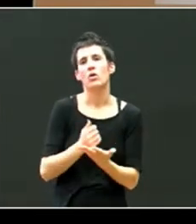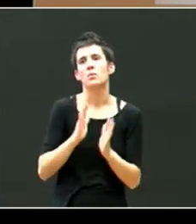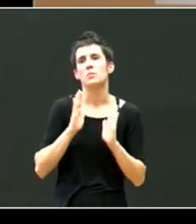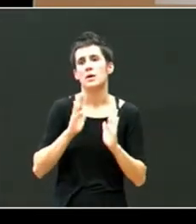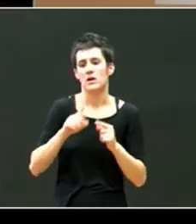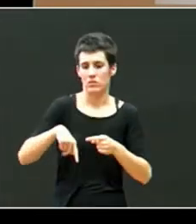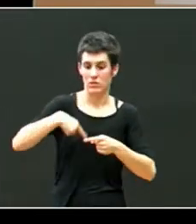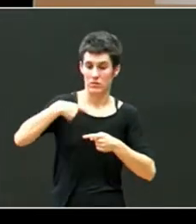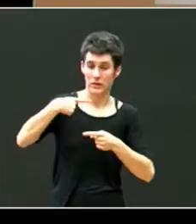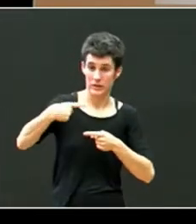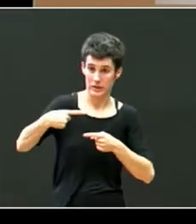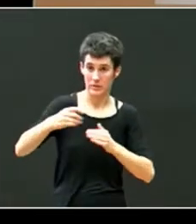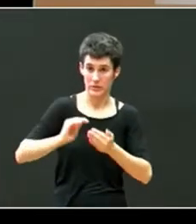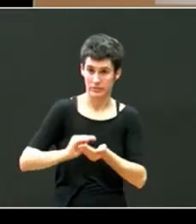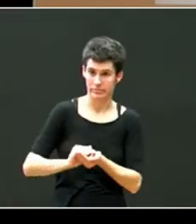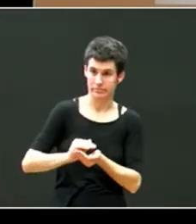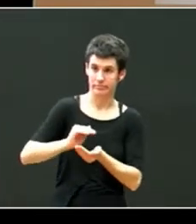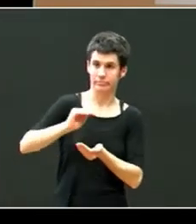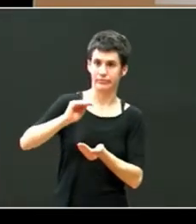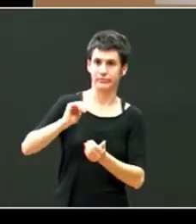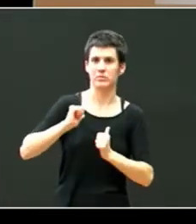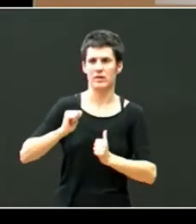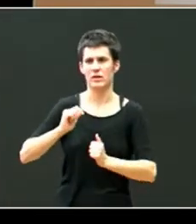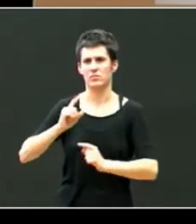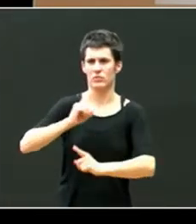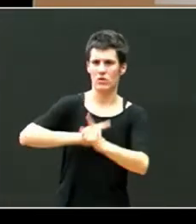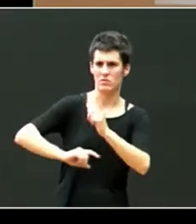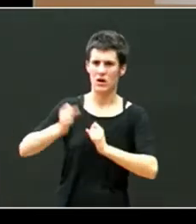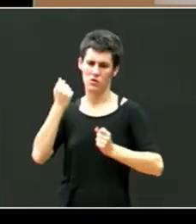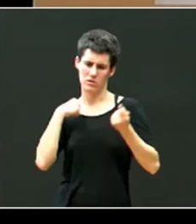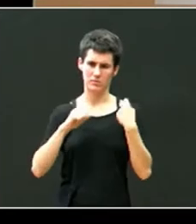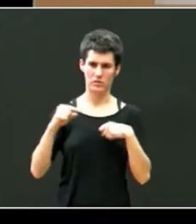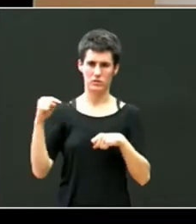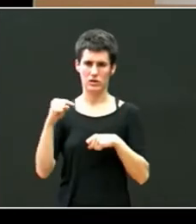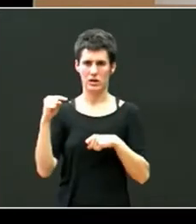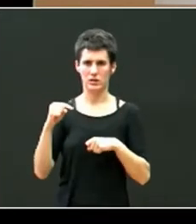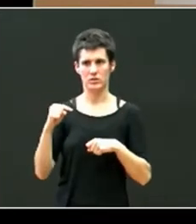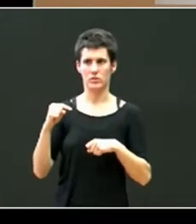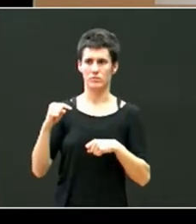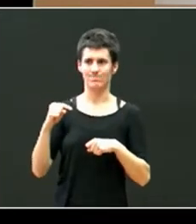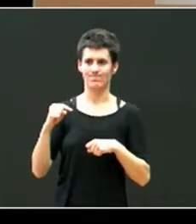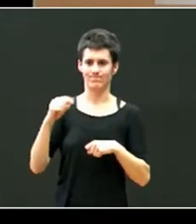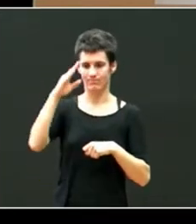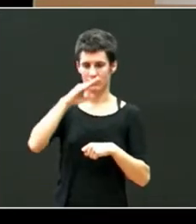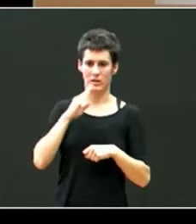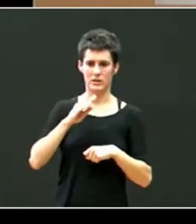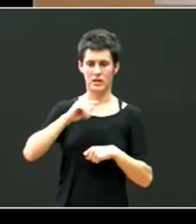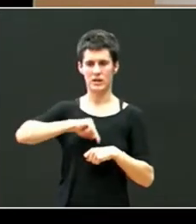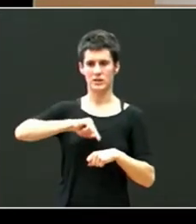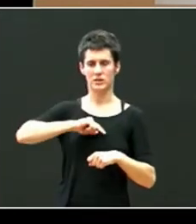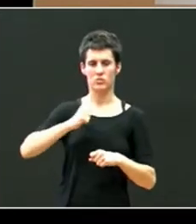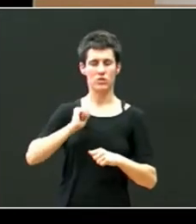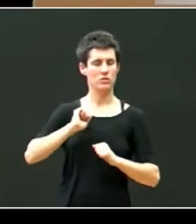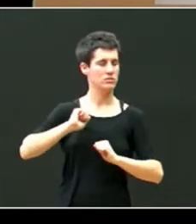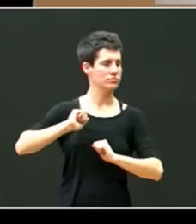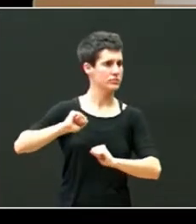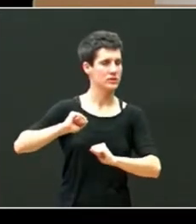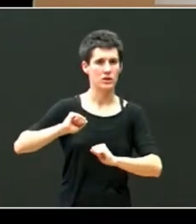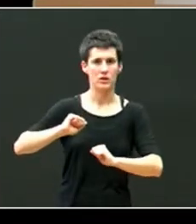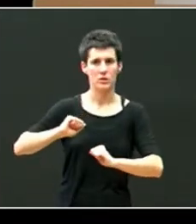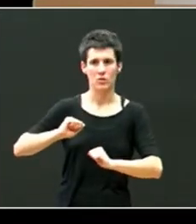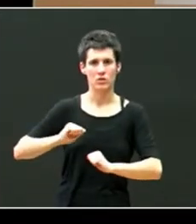empieza a dar disrupciones reales pues empieza el sentimiento de rechazo o de expulsión de no